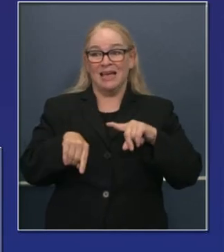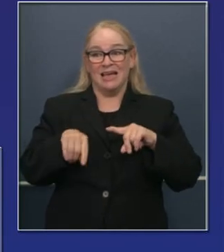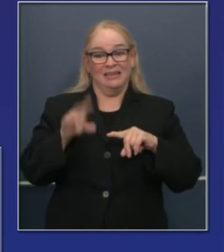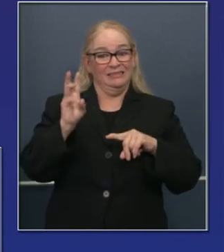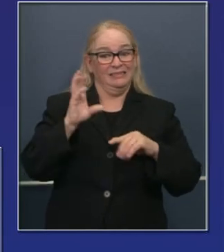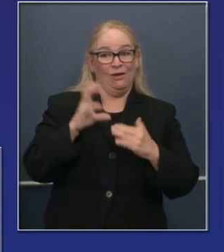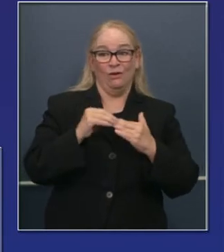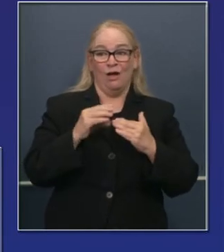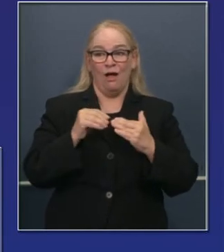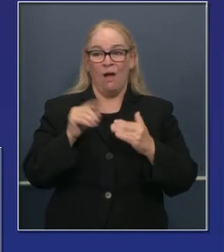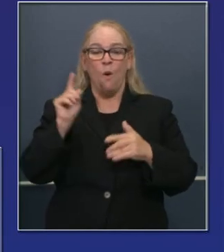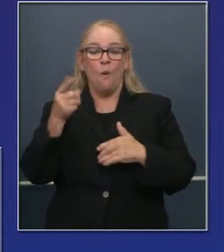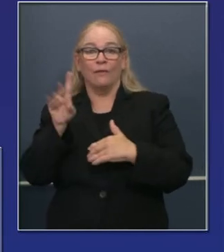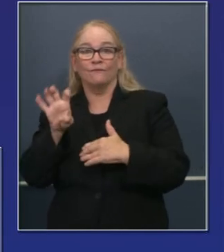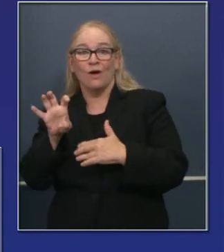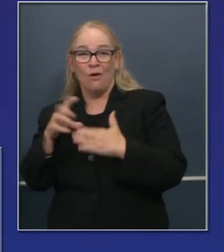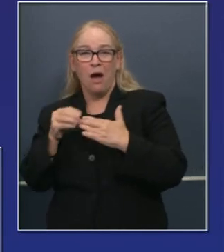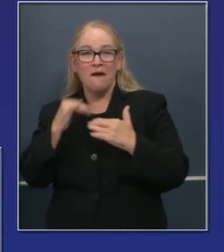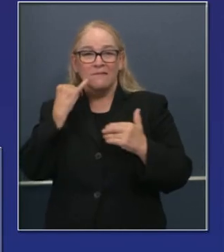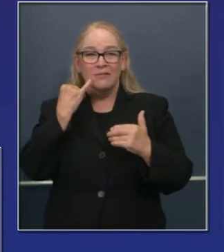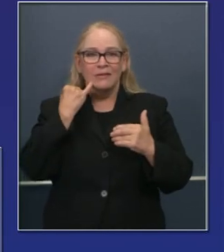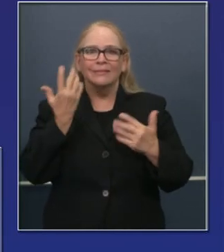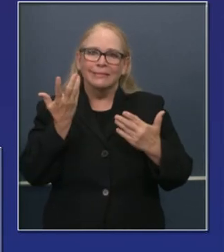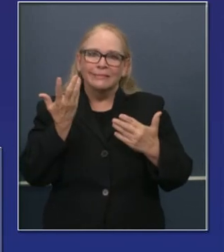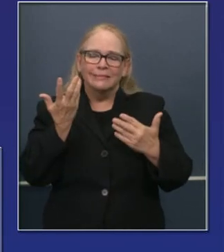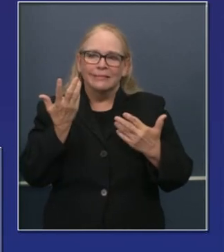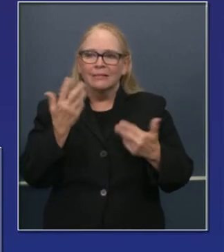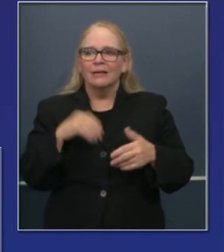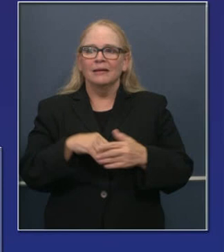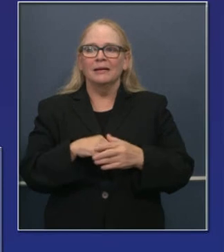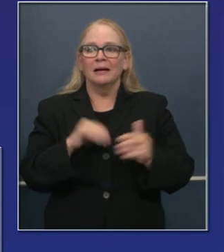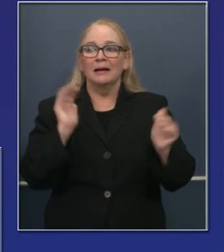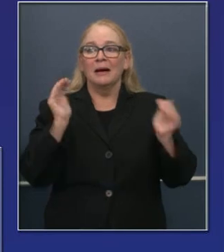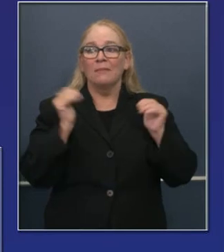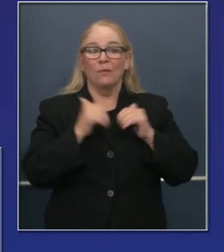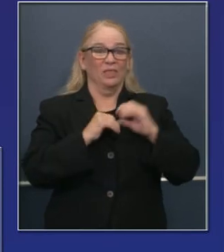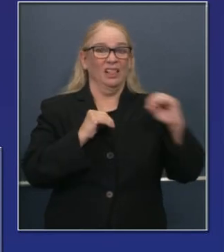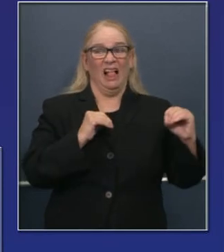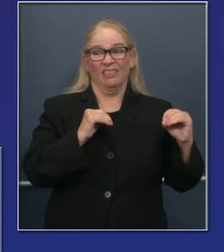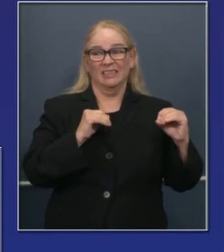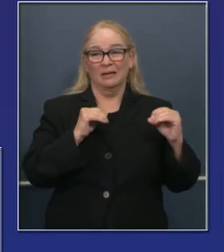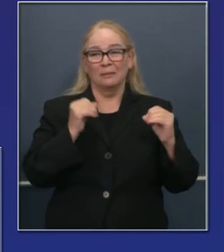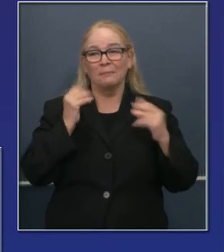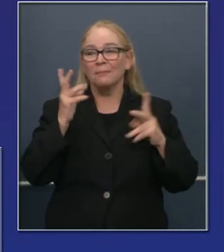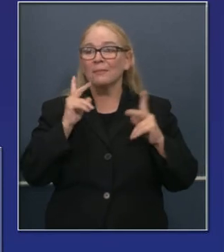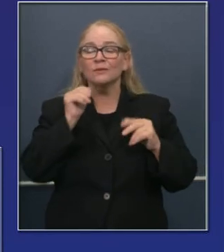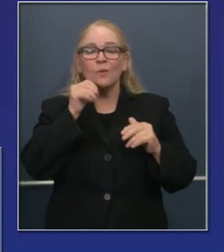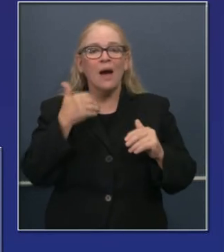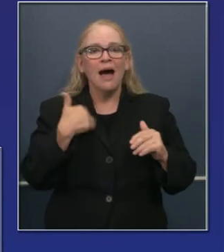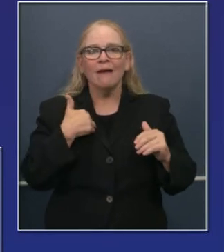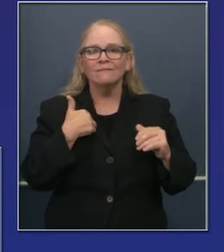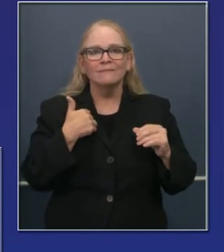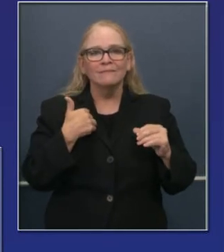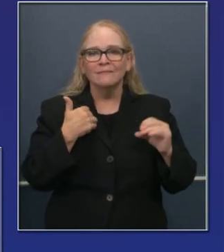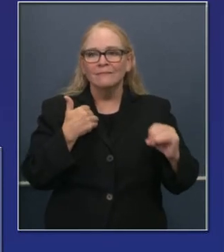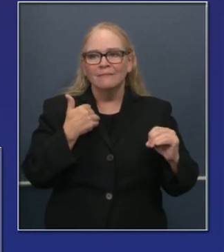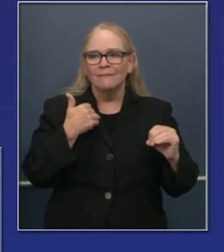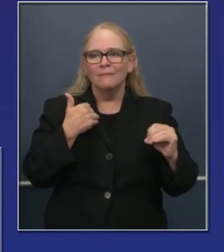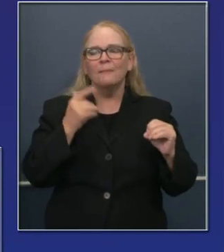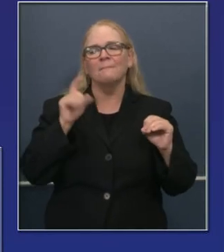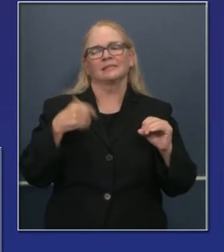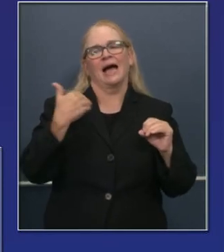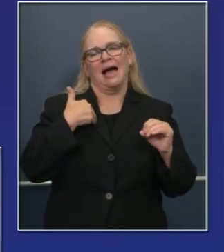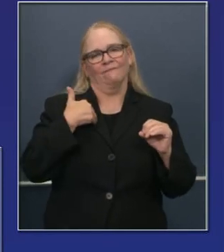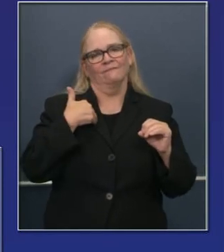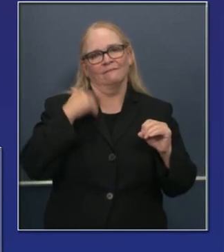600 dólares, eso sería ventajoso comparado a nada para millones de californianos. Pero necesitaremos que el